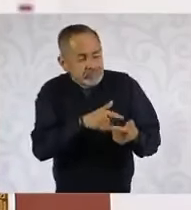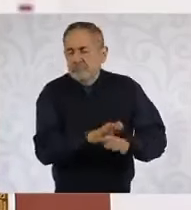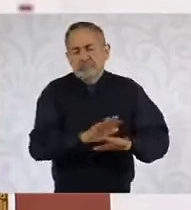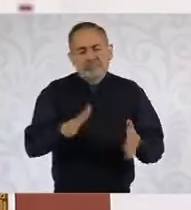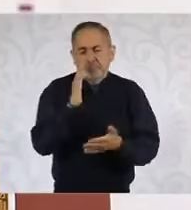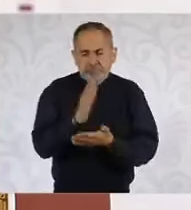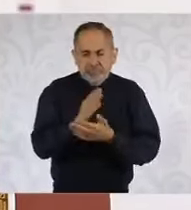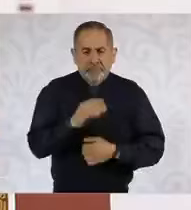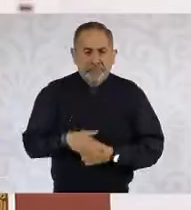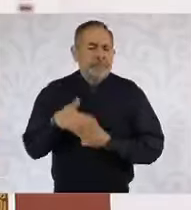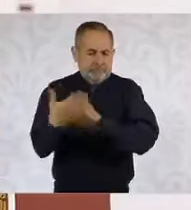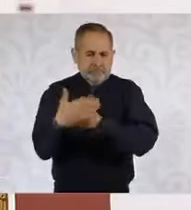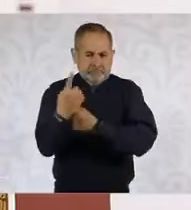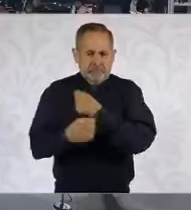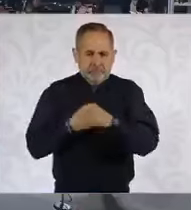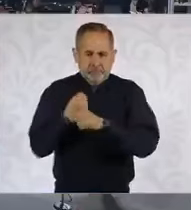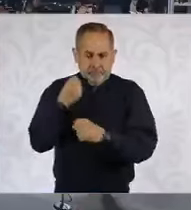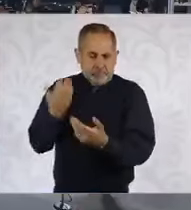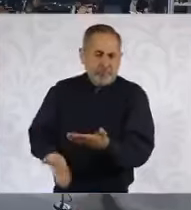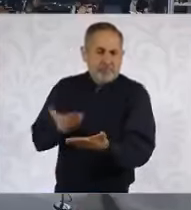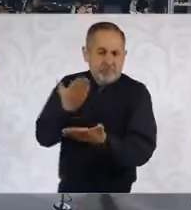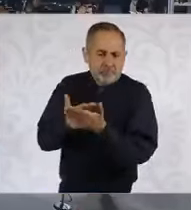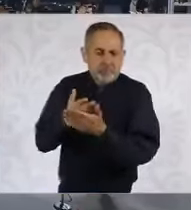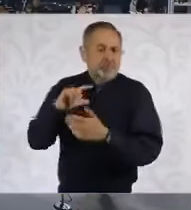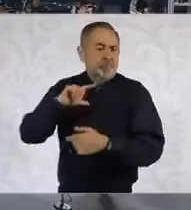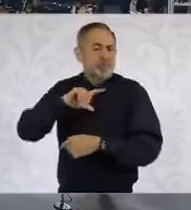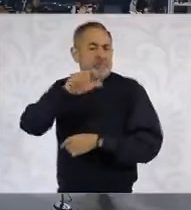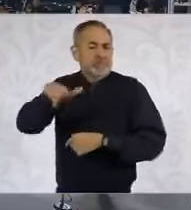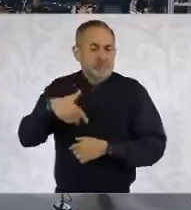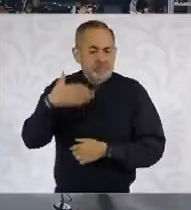para el siguiente periodo de sesiones del Congreso.